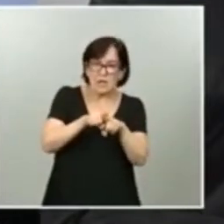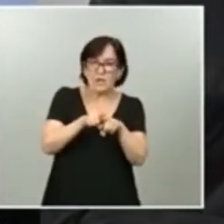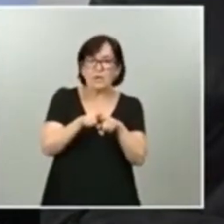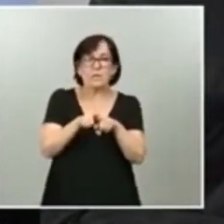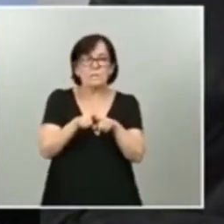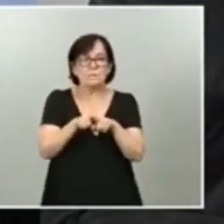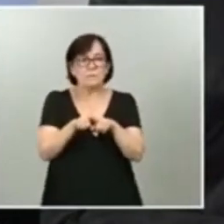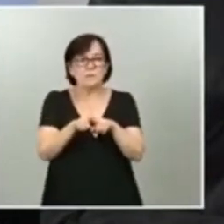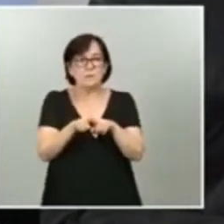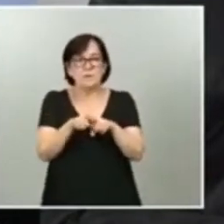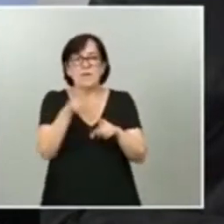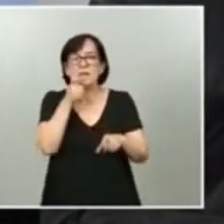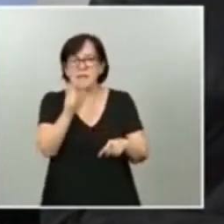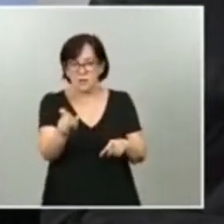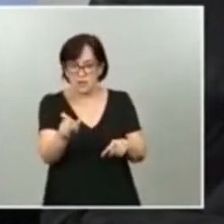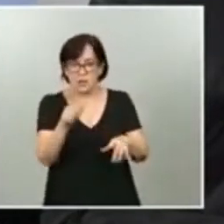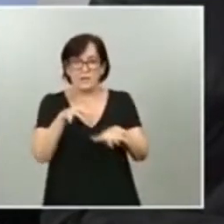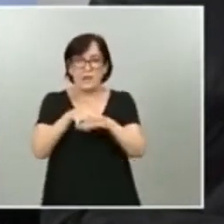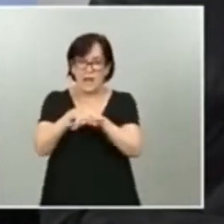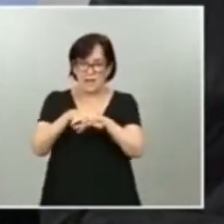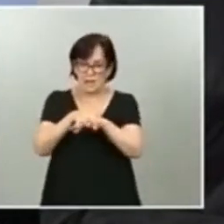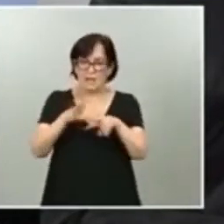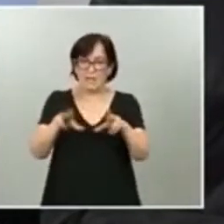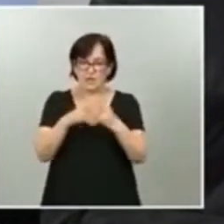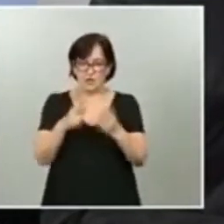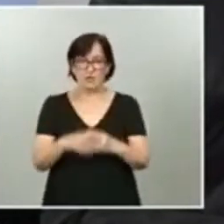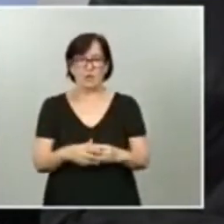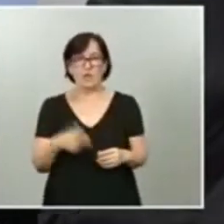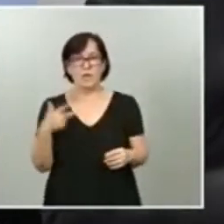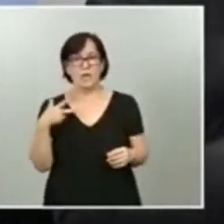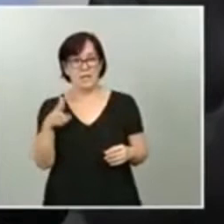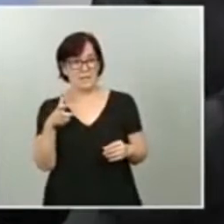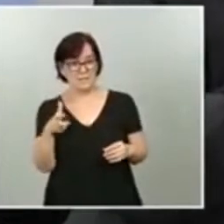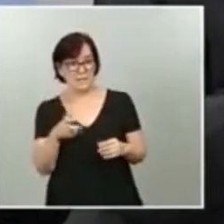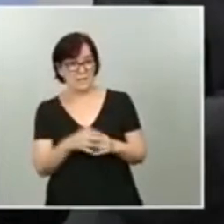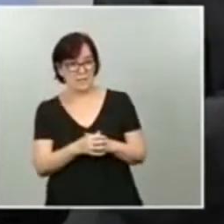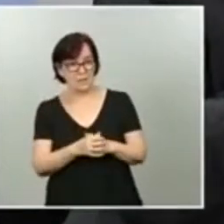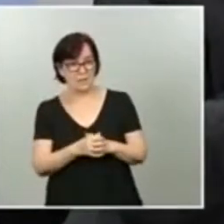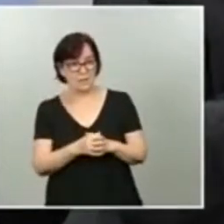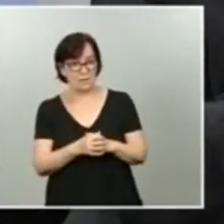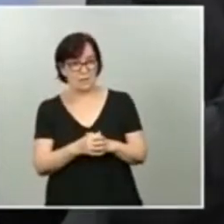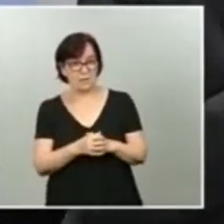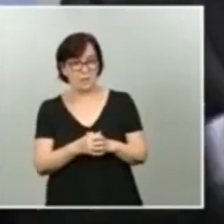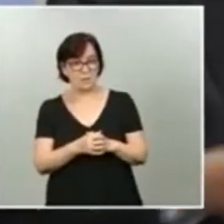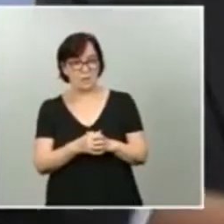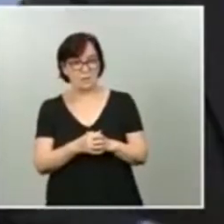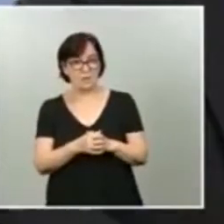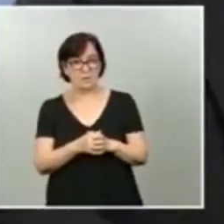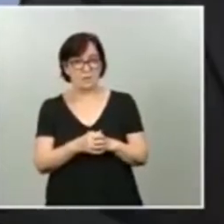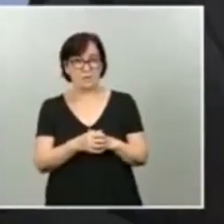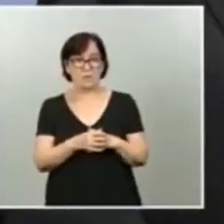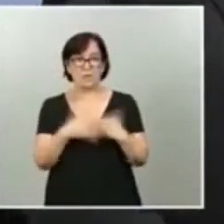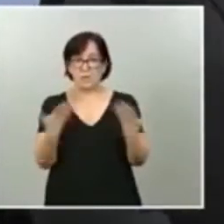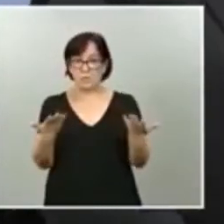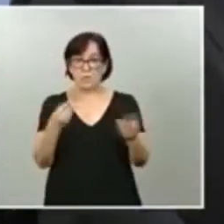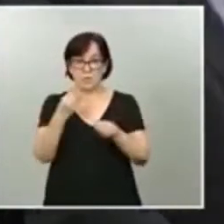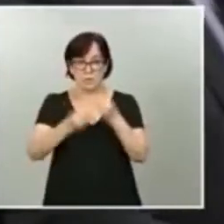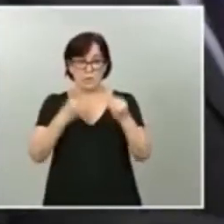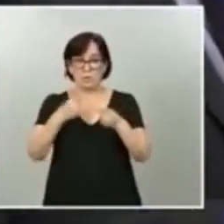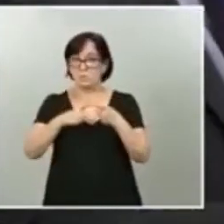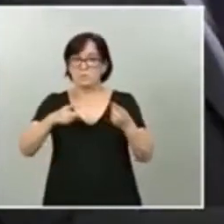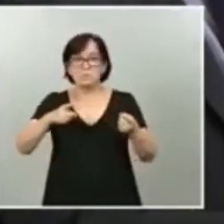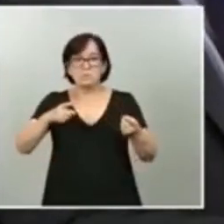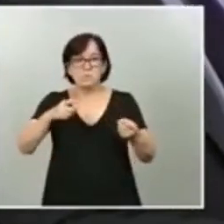insulto en las redes sociales. Y el derecho, cuando las cosas se salen de madre, ofrece instrumentos a todo el mundo para